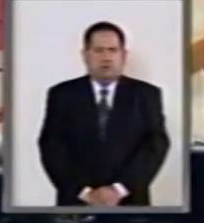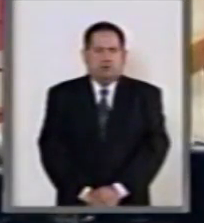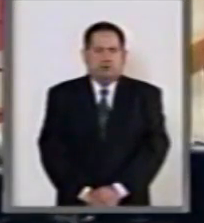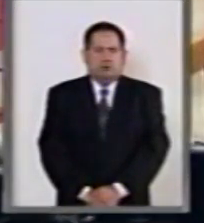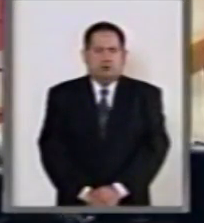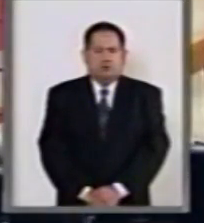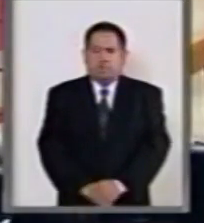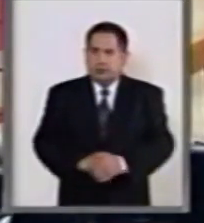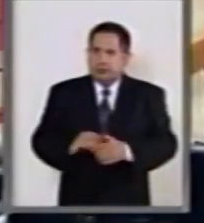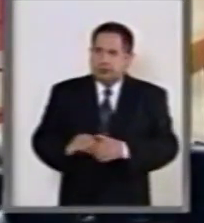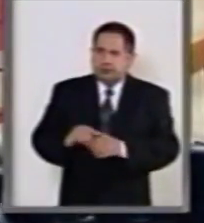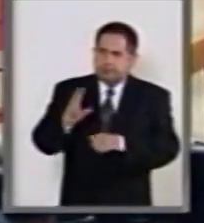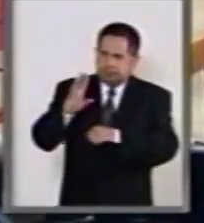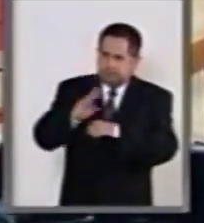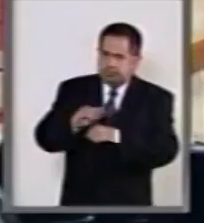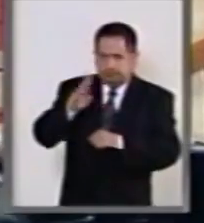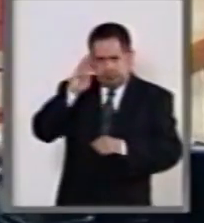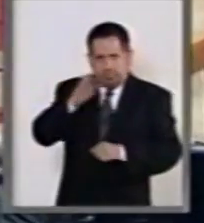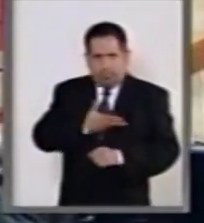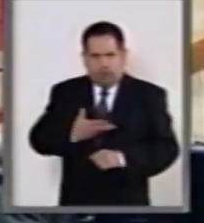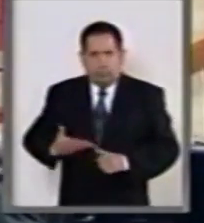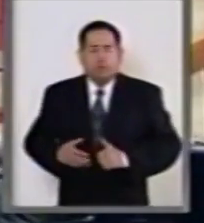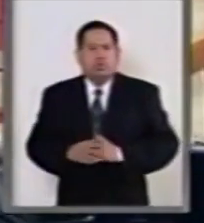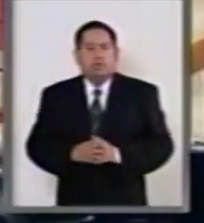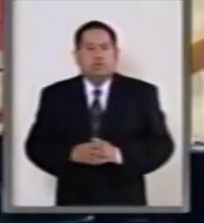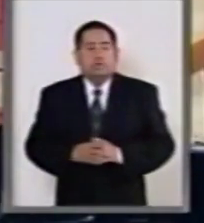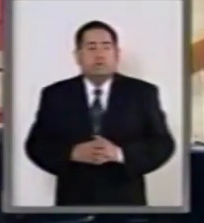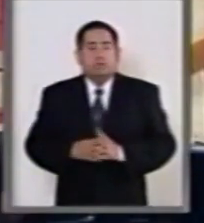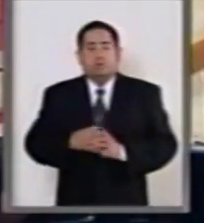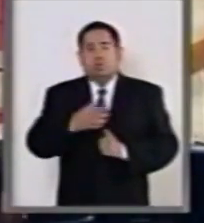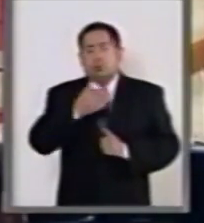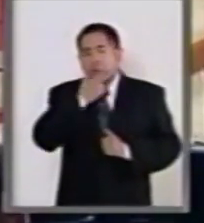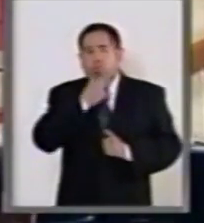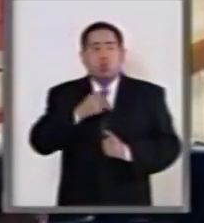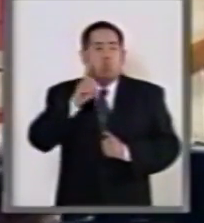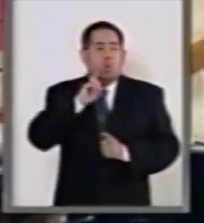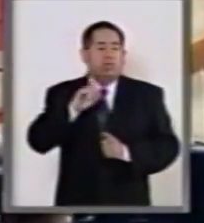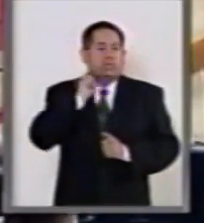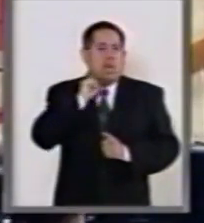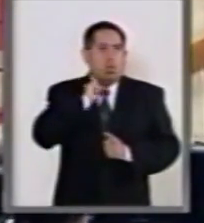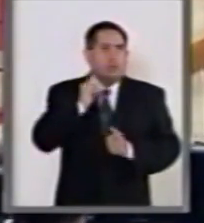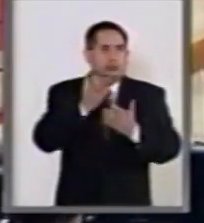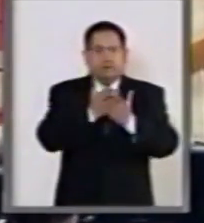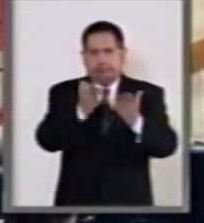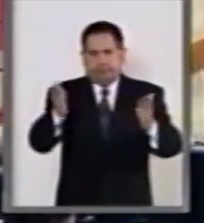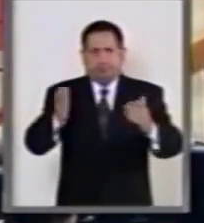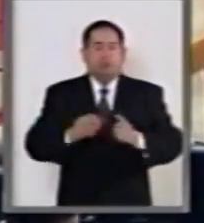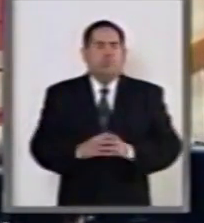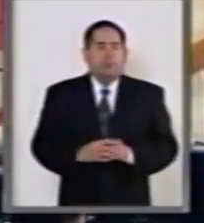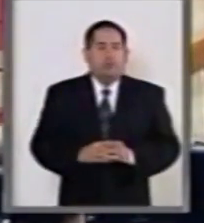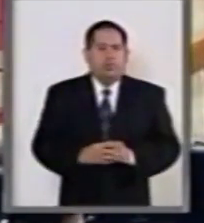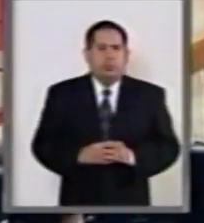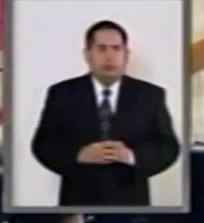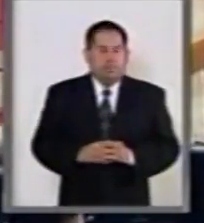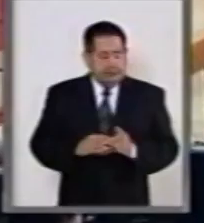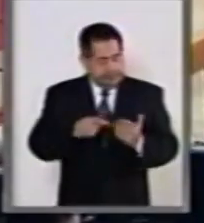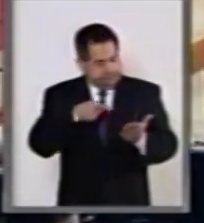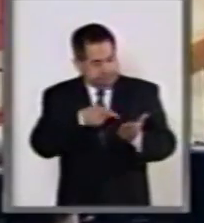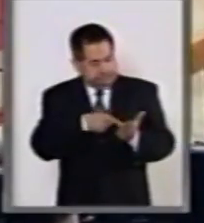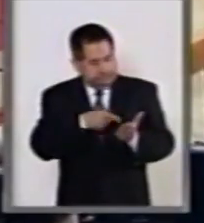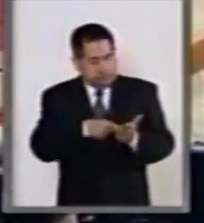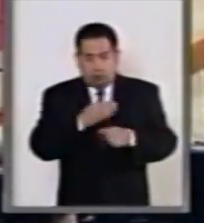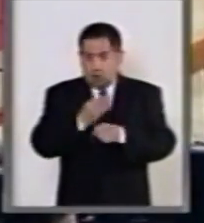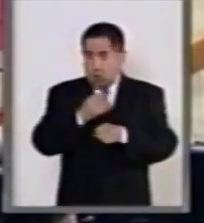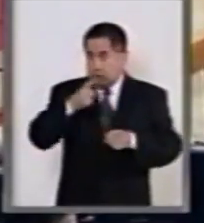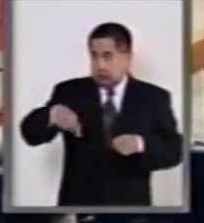Con su venia señor presidente, señoras senadoras, señores senadores, la minuta que estamos